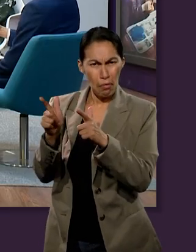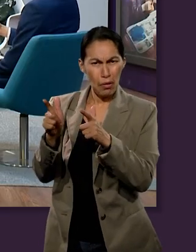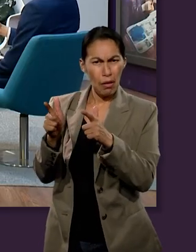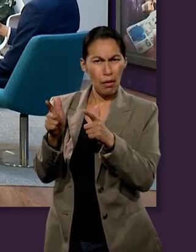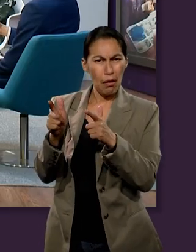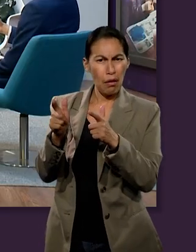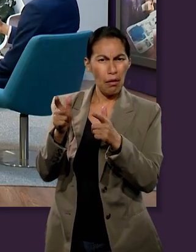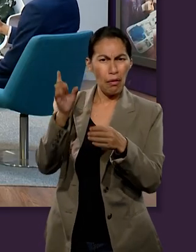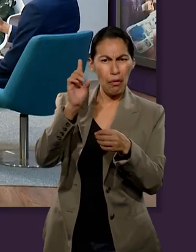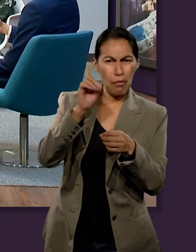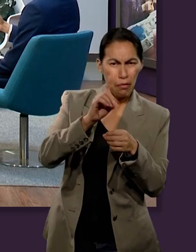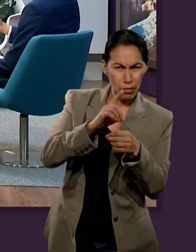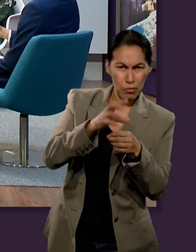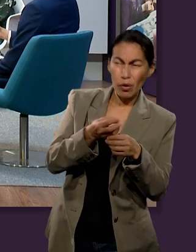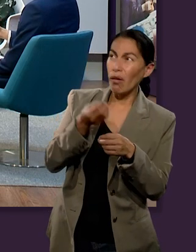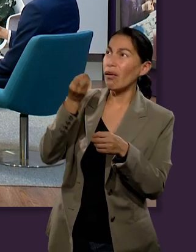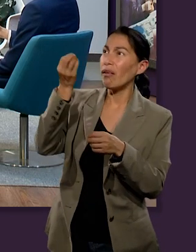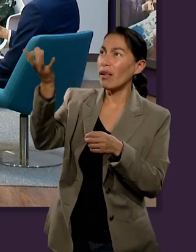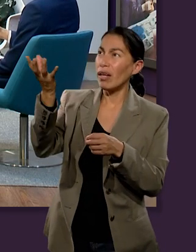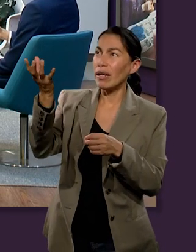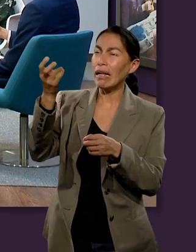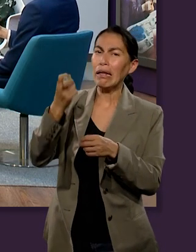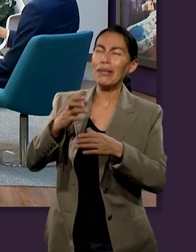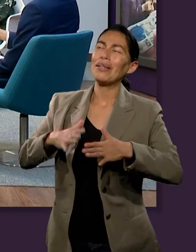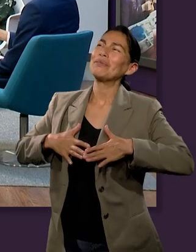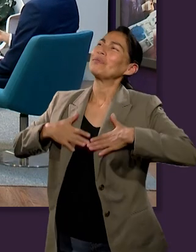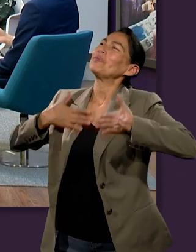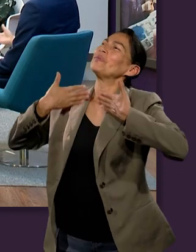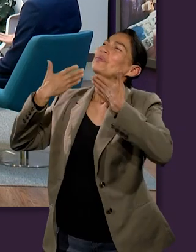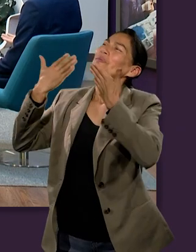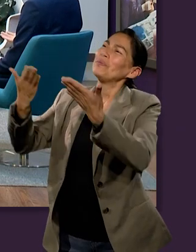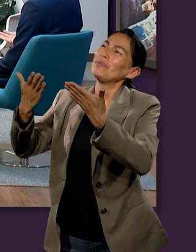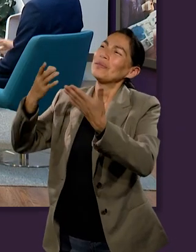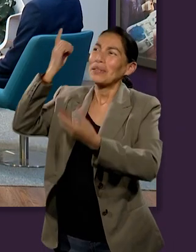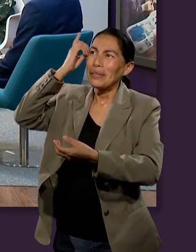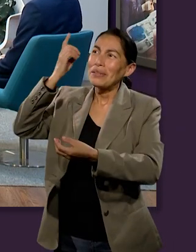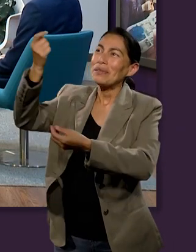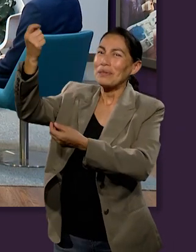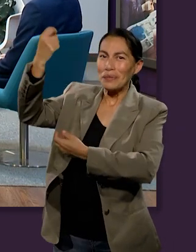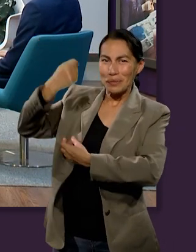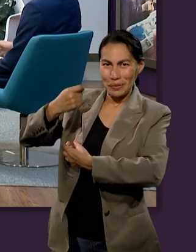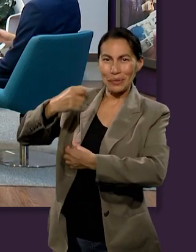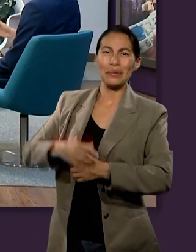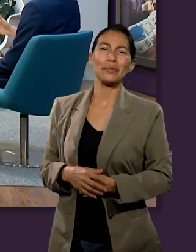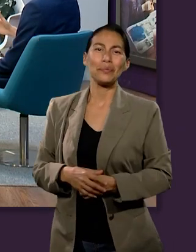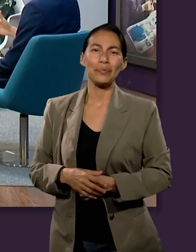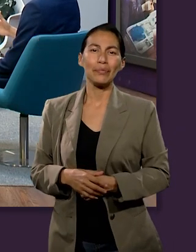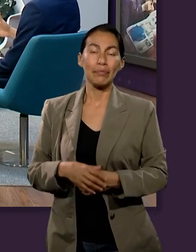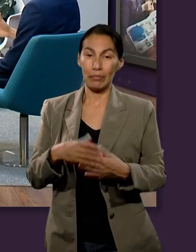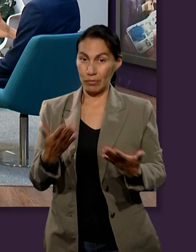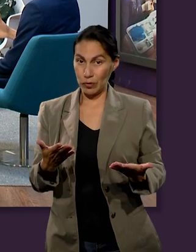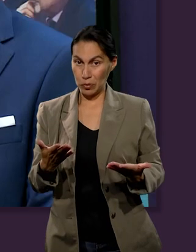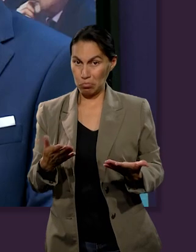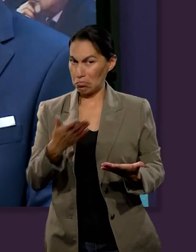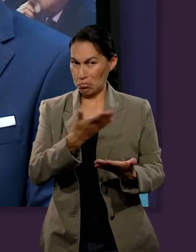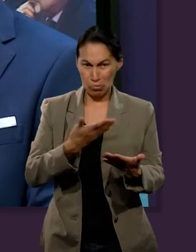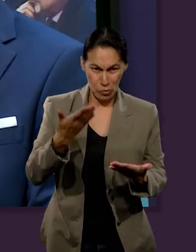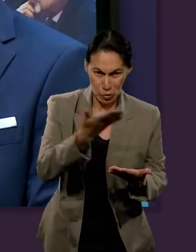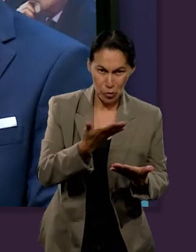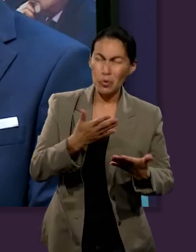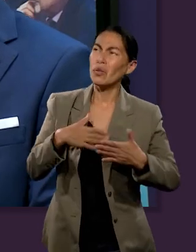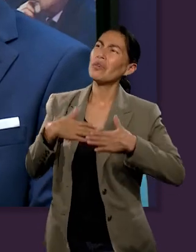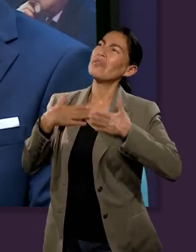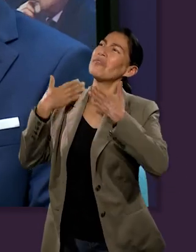propia, está también desarrollando esa confianza en Dios. Y yo creo que es una bendición para todos nosotros, porque no simplemente nos ayuda a seguir